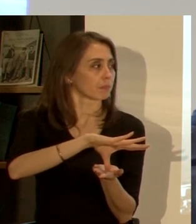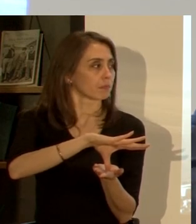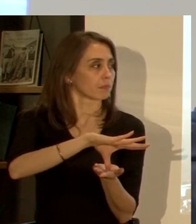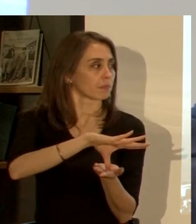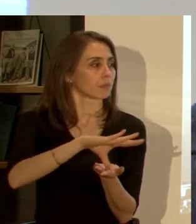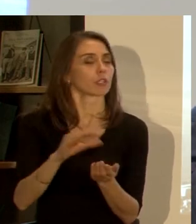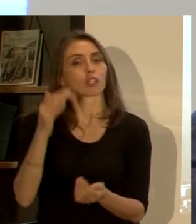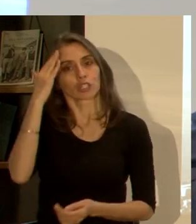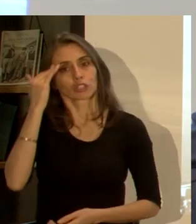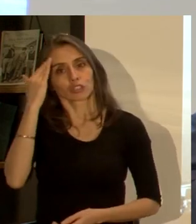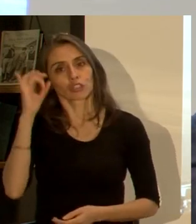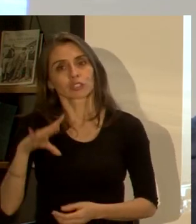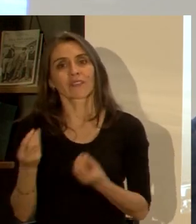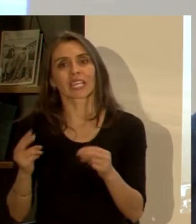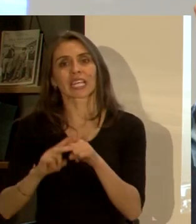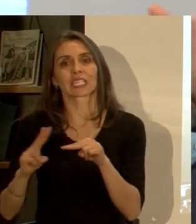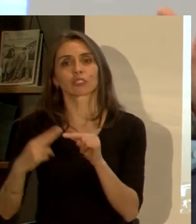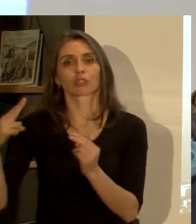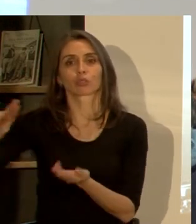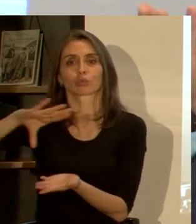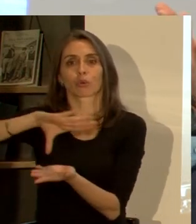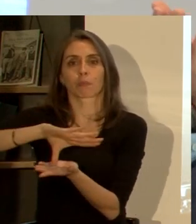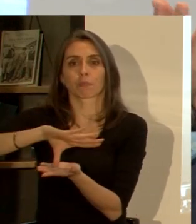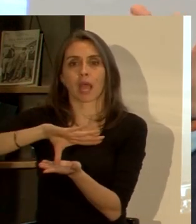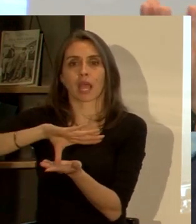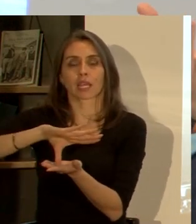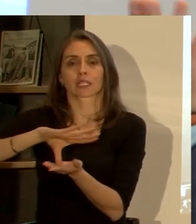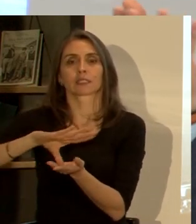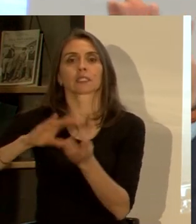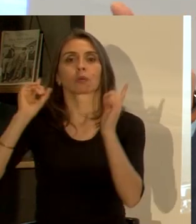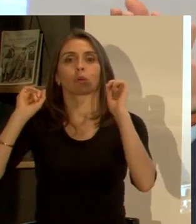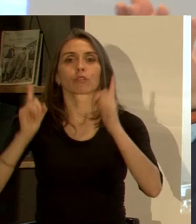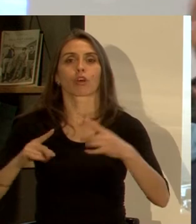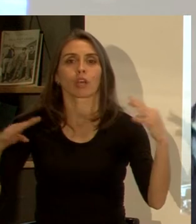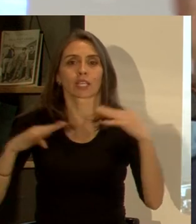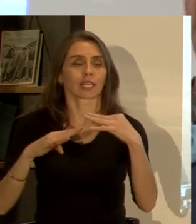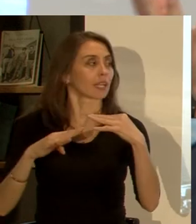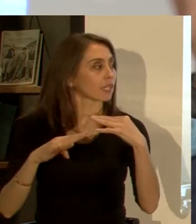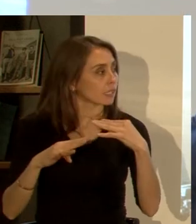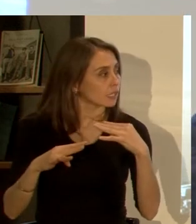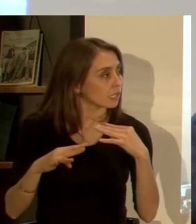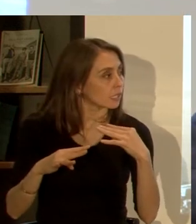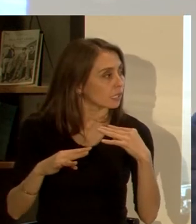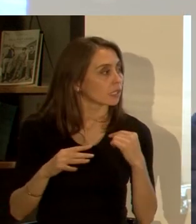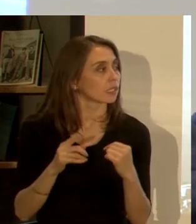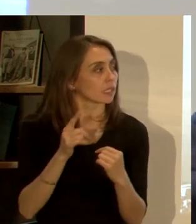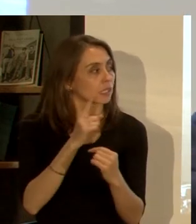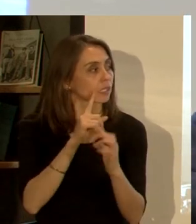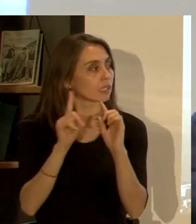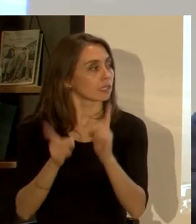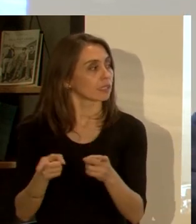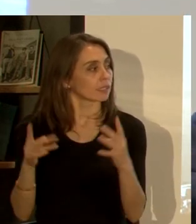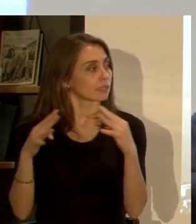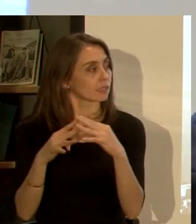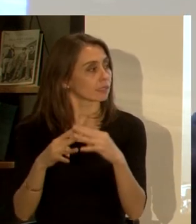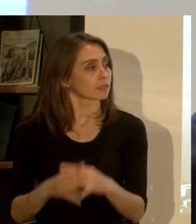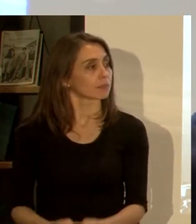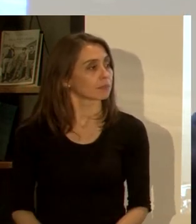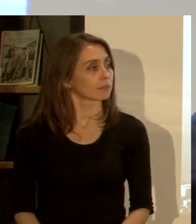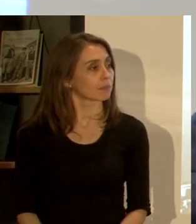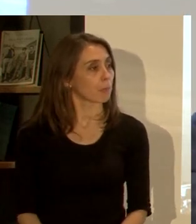que ha hecho su país durante las guerras y quienes fueron los actores durante sus guerras ¿no? pero